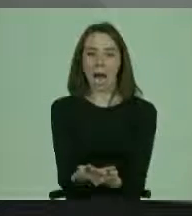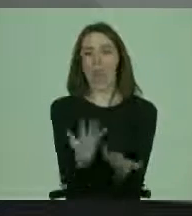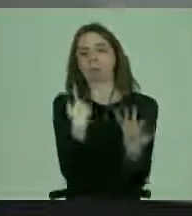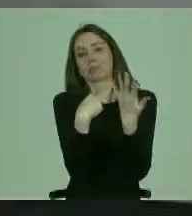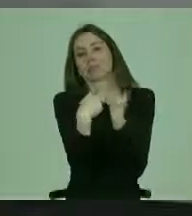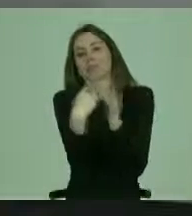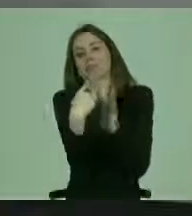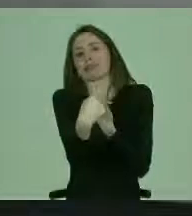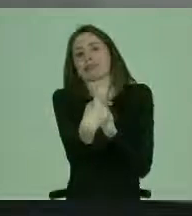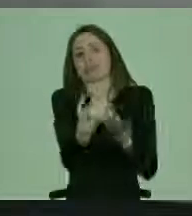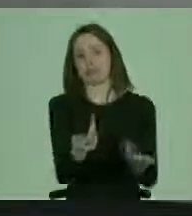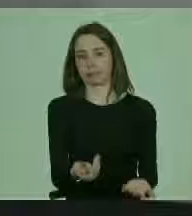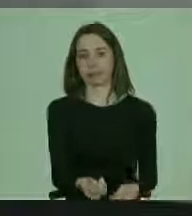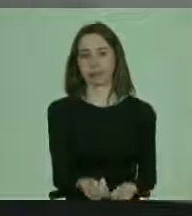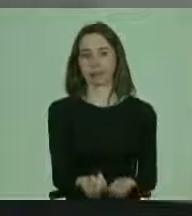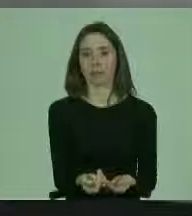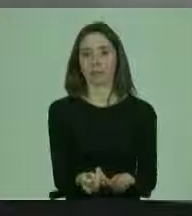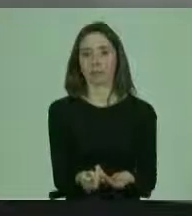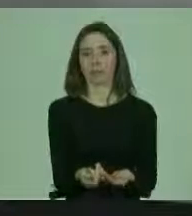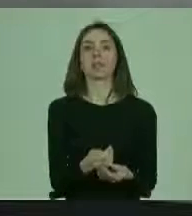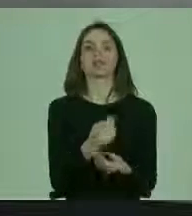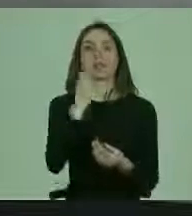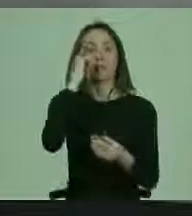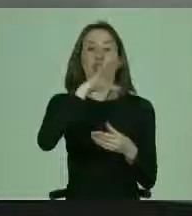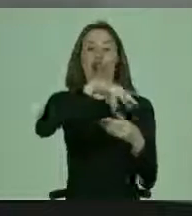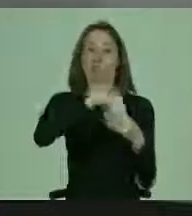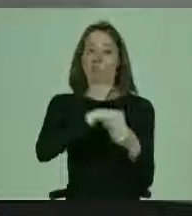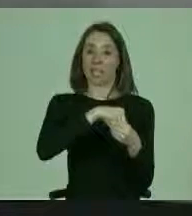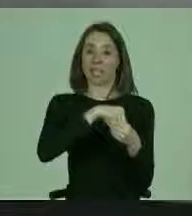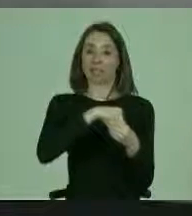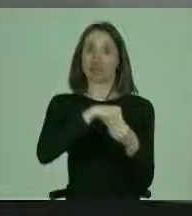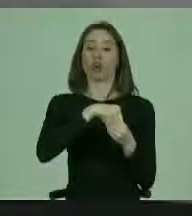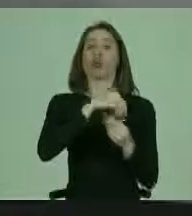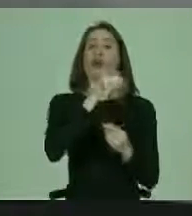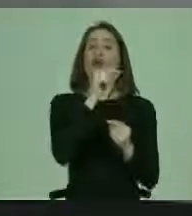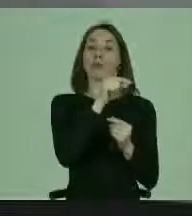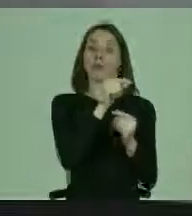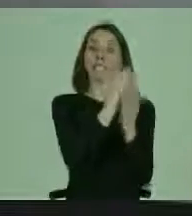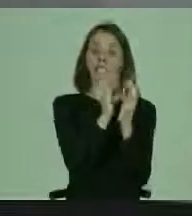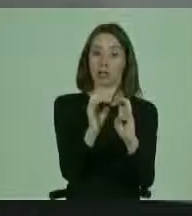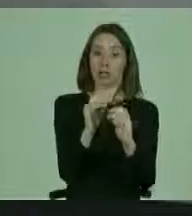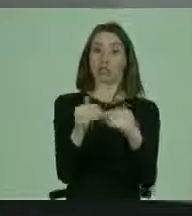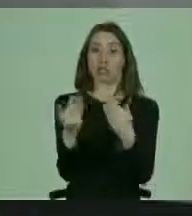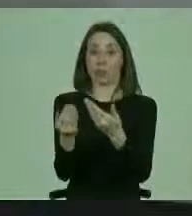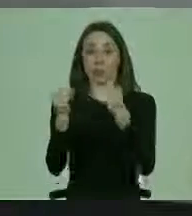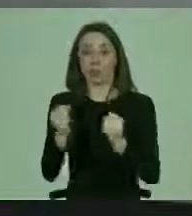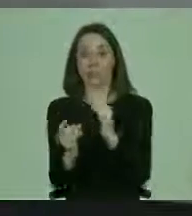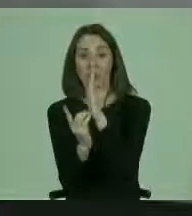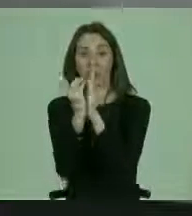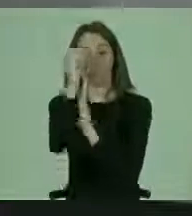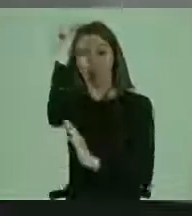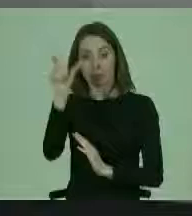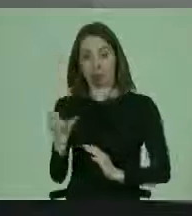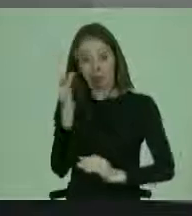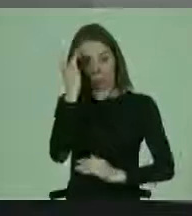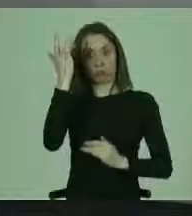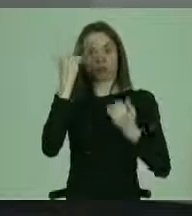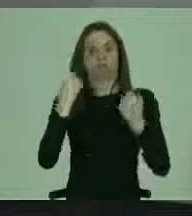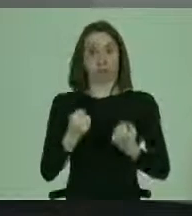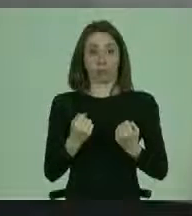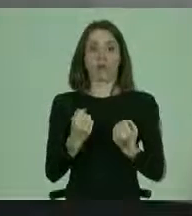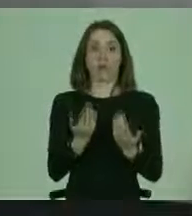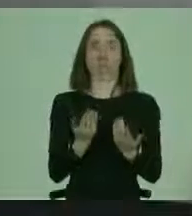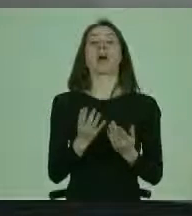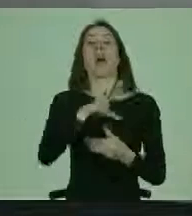etc. Pero dentro del desarrollo del potencial personal y social, que duda cabe, que están también